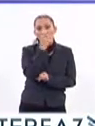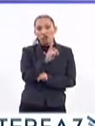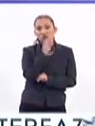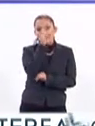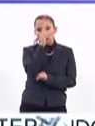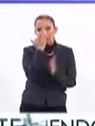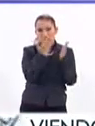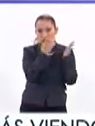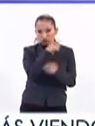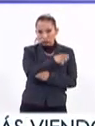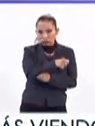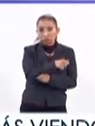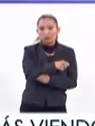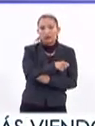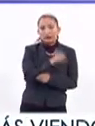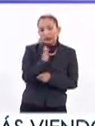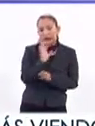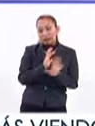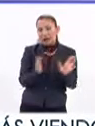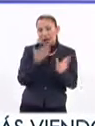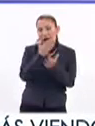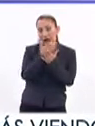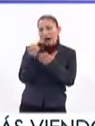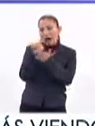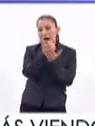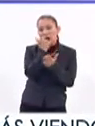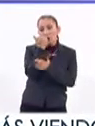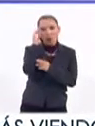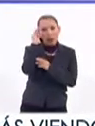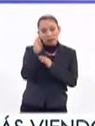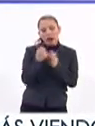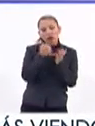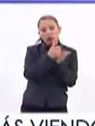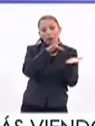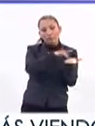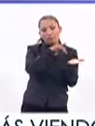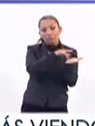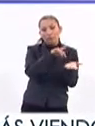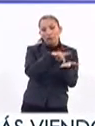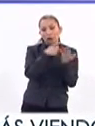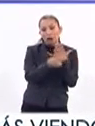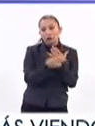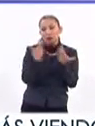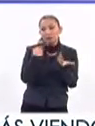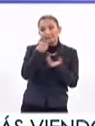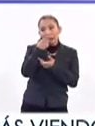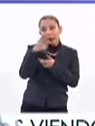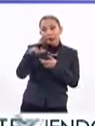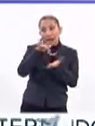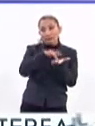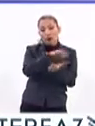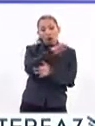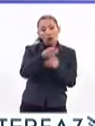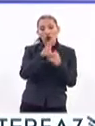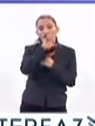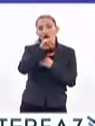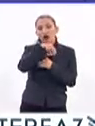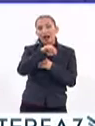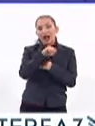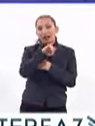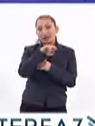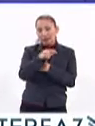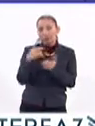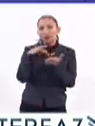doctorado y han participado varios estudiantes de maestría en este proyecto. Entonces, también mencionar el apoyo de CONACYT